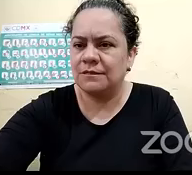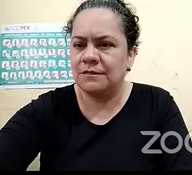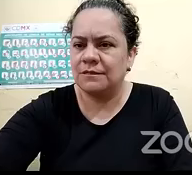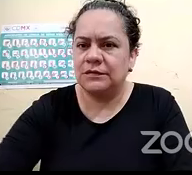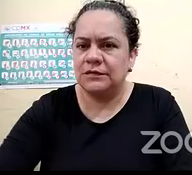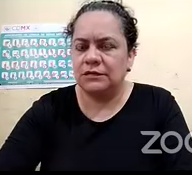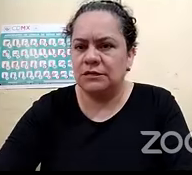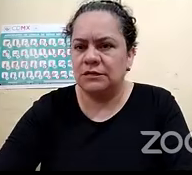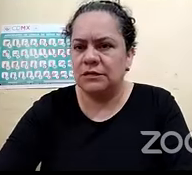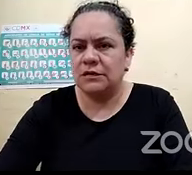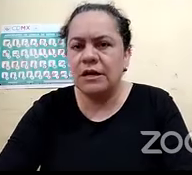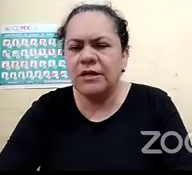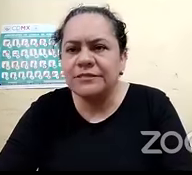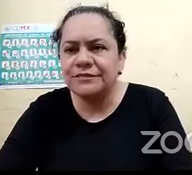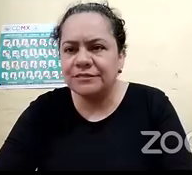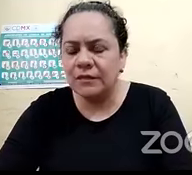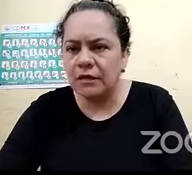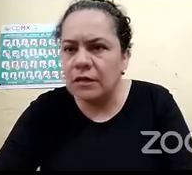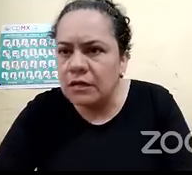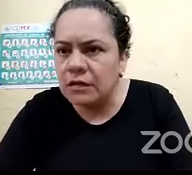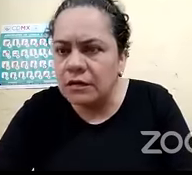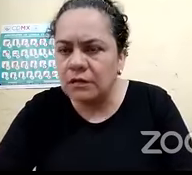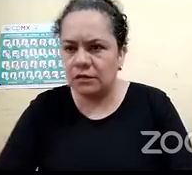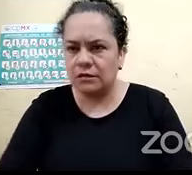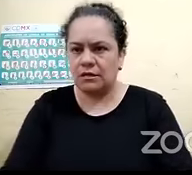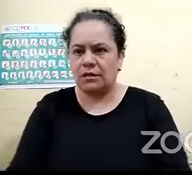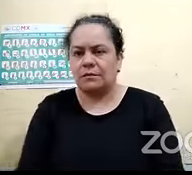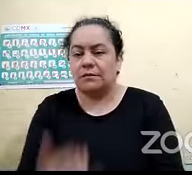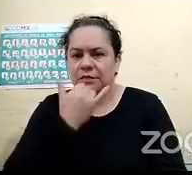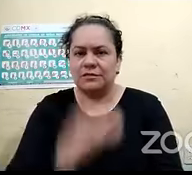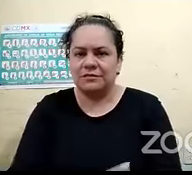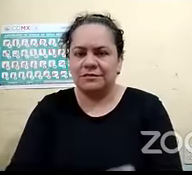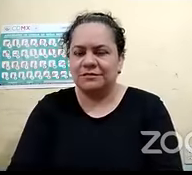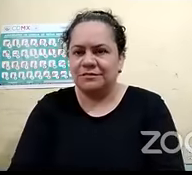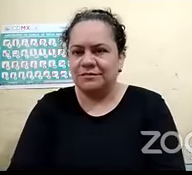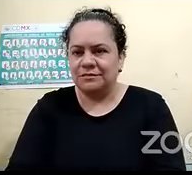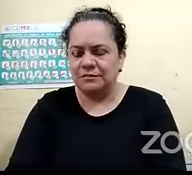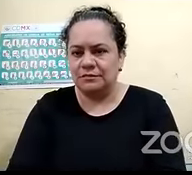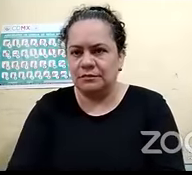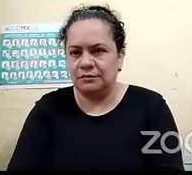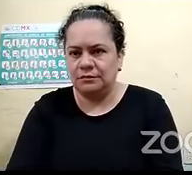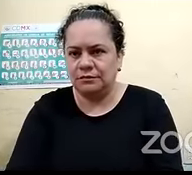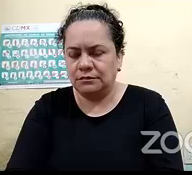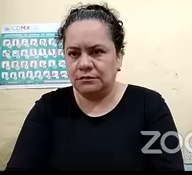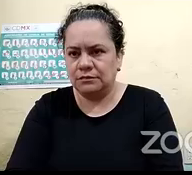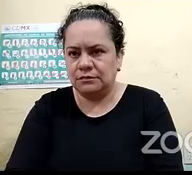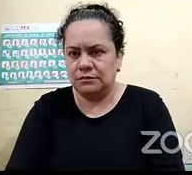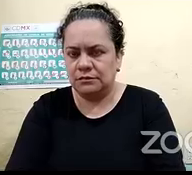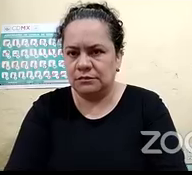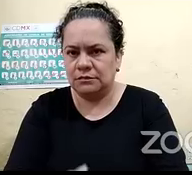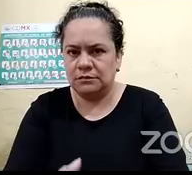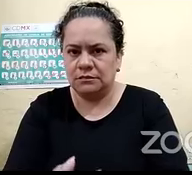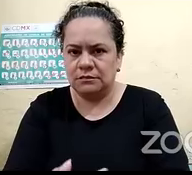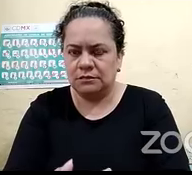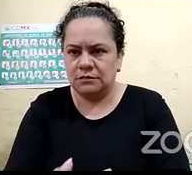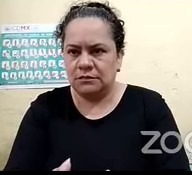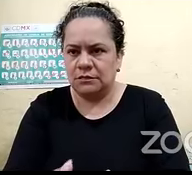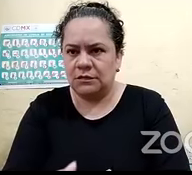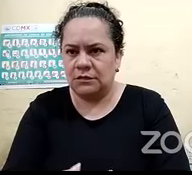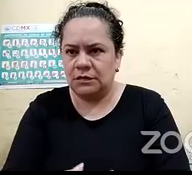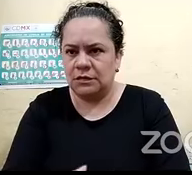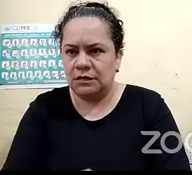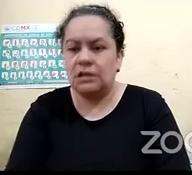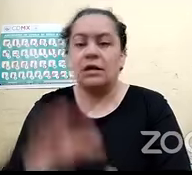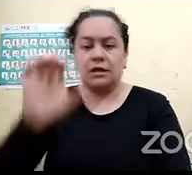cierto es esto? ¿qué tan viable? bueno ahorita sabemos Eneida ya